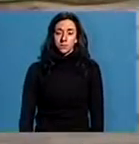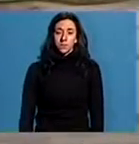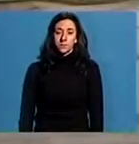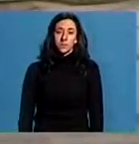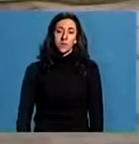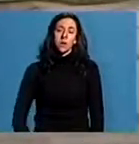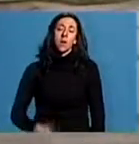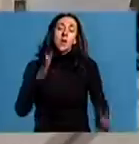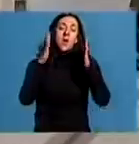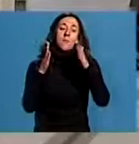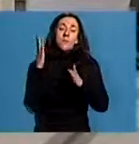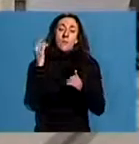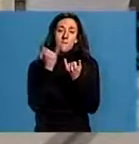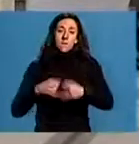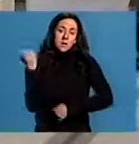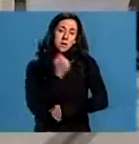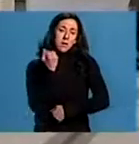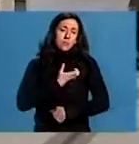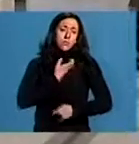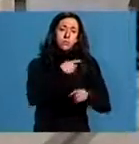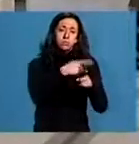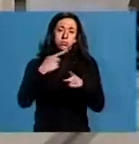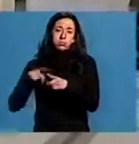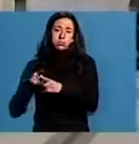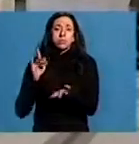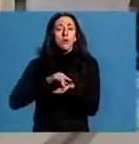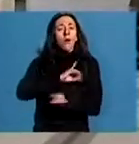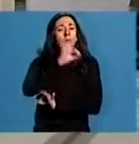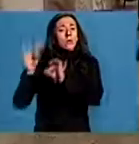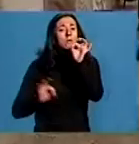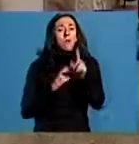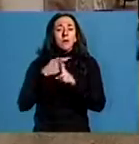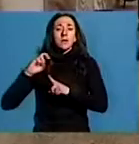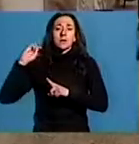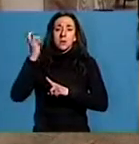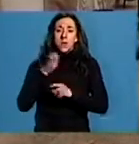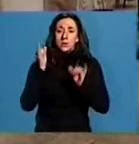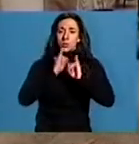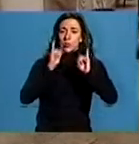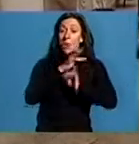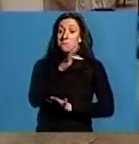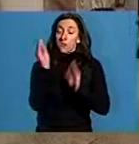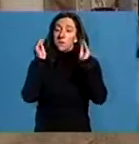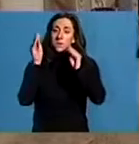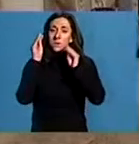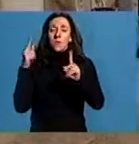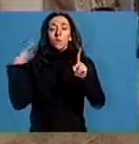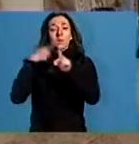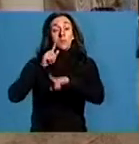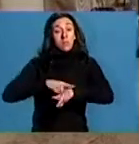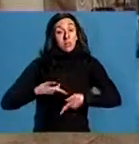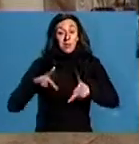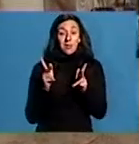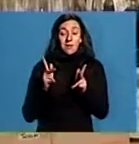Durante as festas do Nadal en varios concellos da provincia organizanse actividades lúdicas e mesmo formativas para o tempo de lecer propio